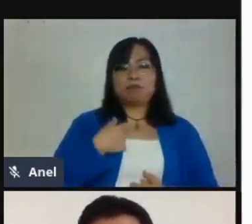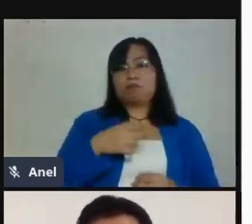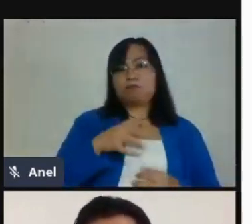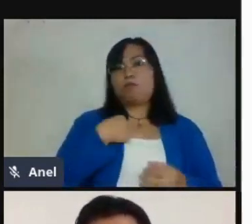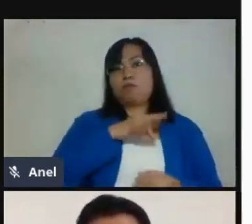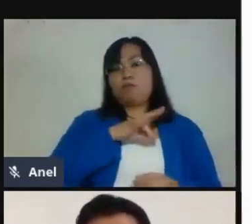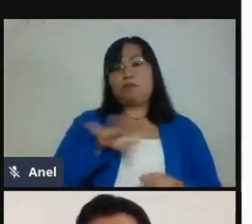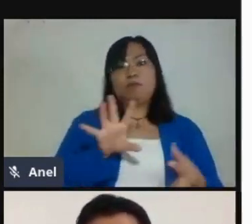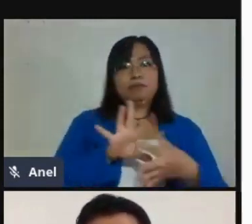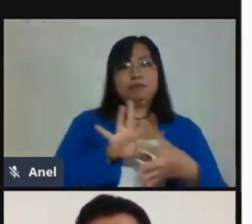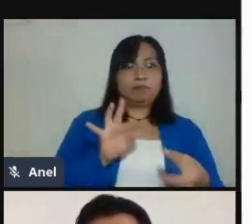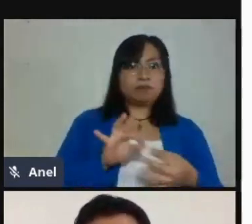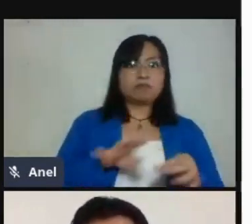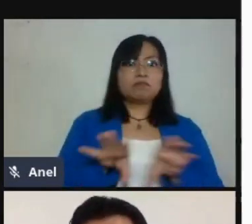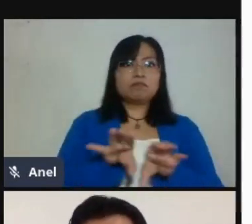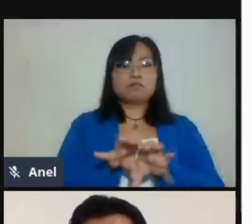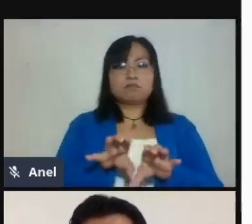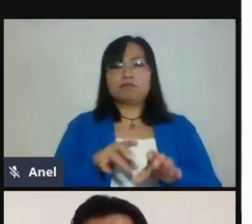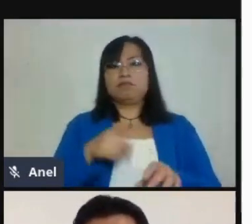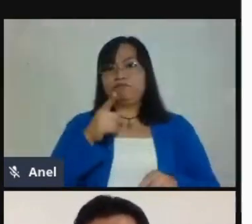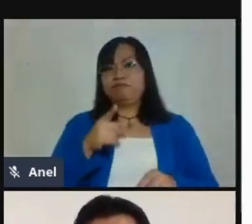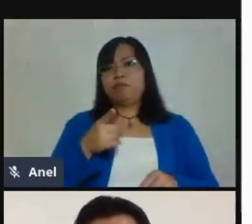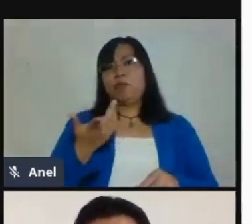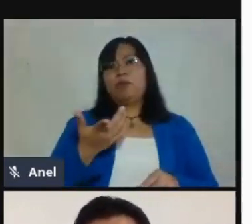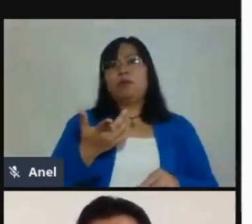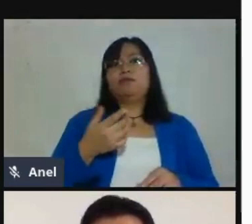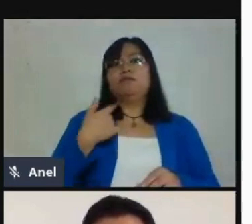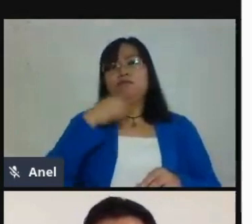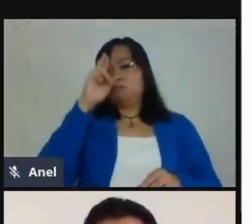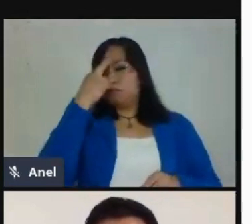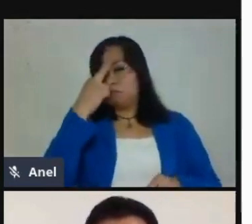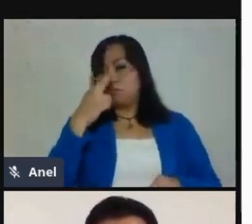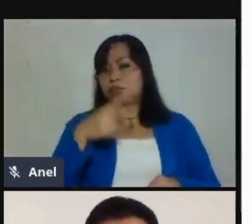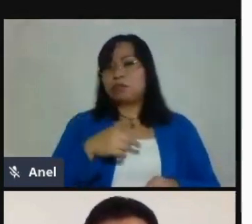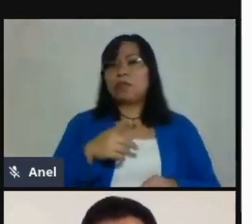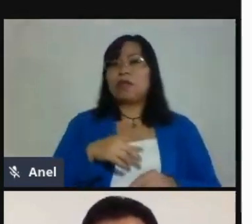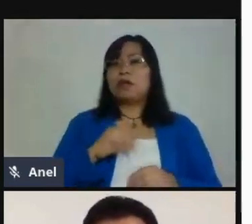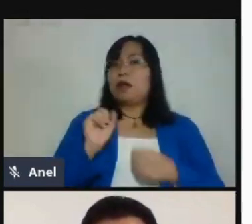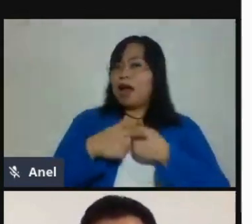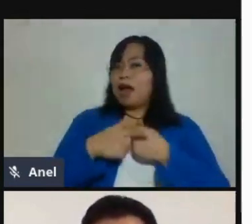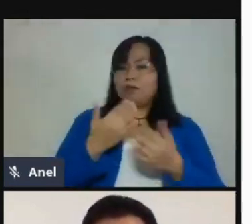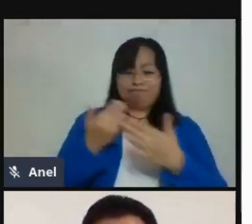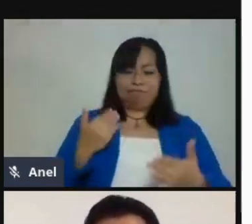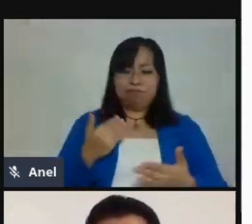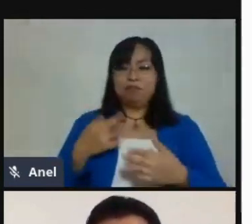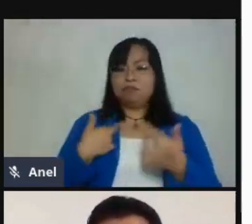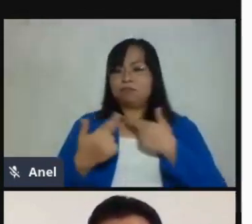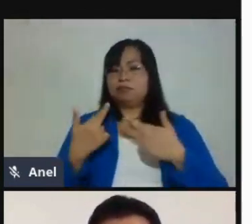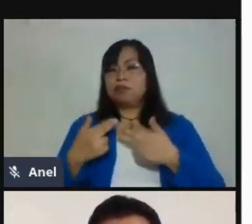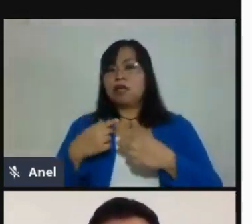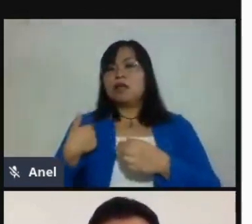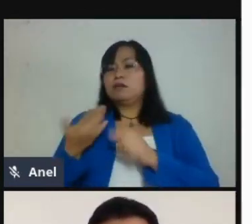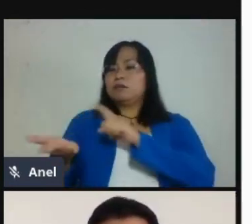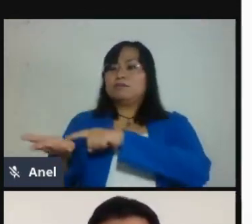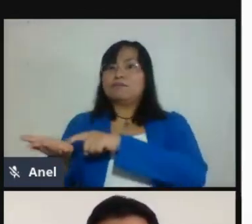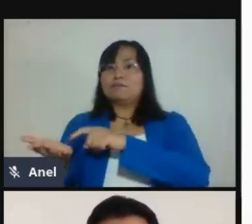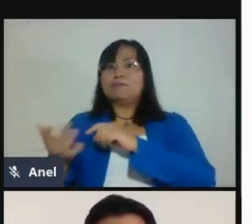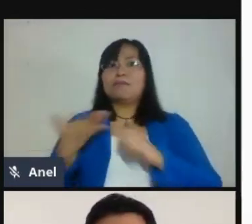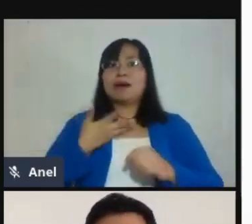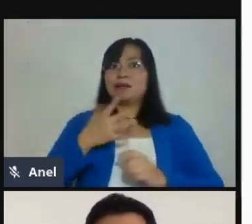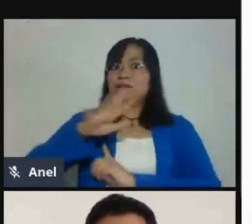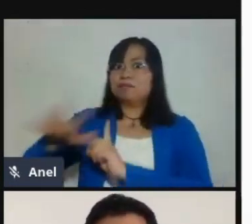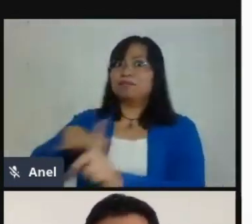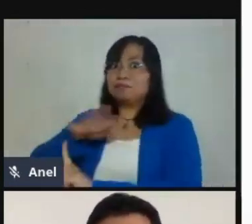contexto familiar y por el otro lado tenemos el contexto académico. Por supuesto que los profesores estamos totalmente